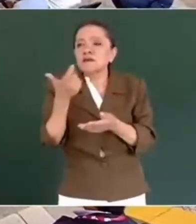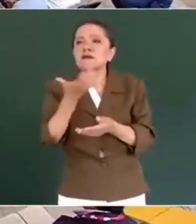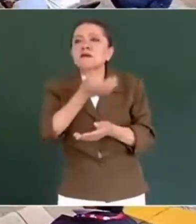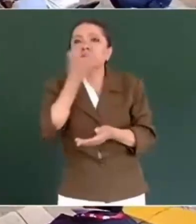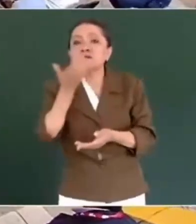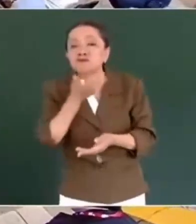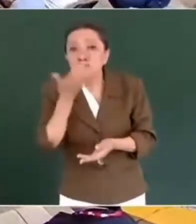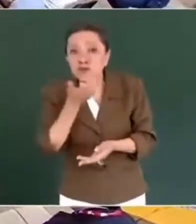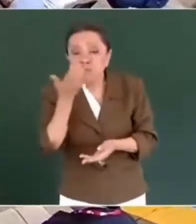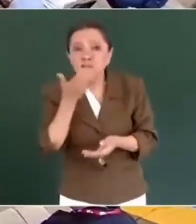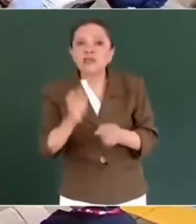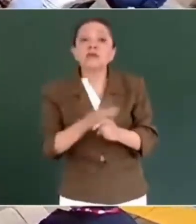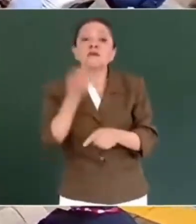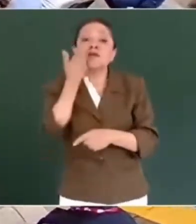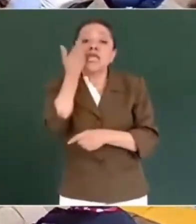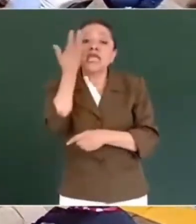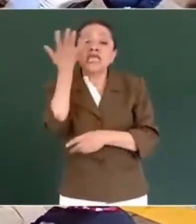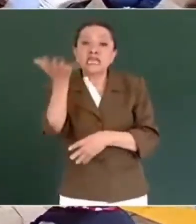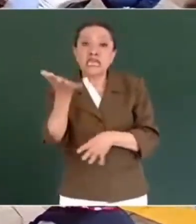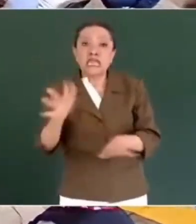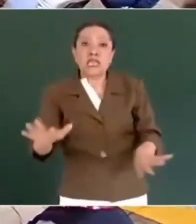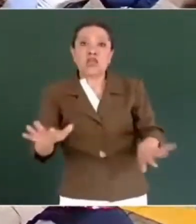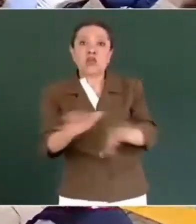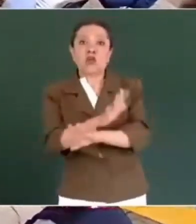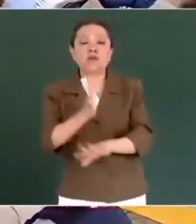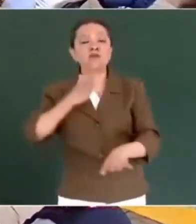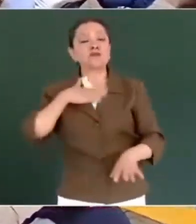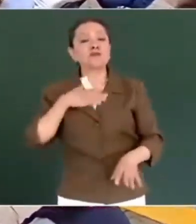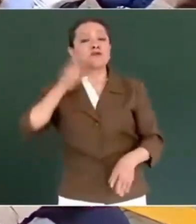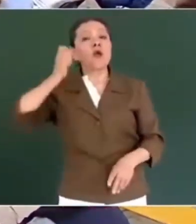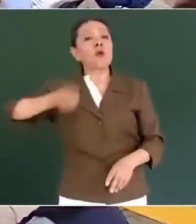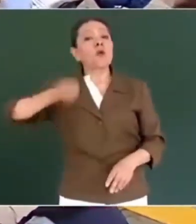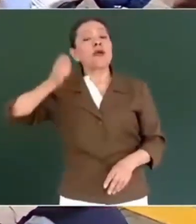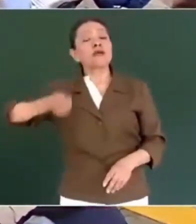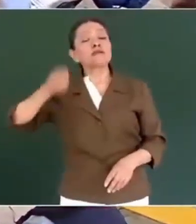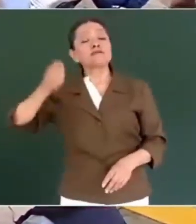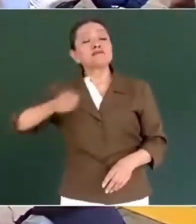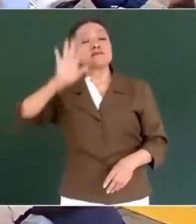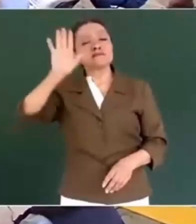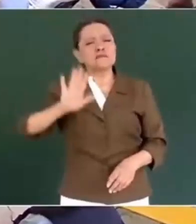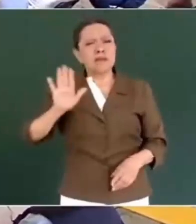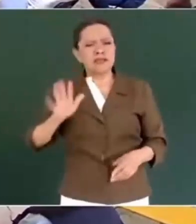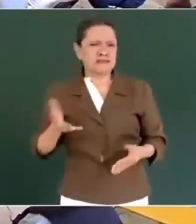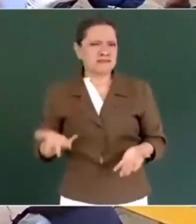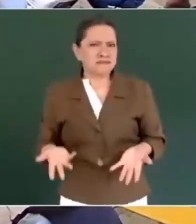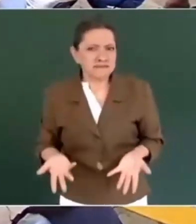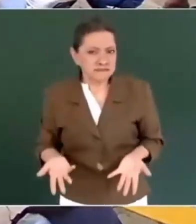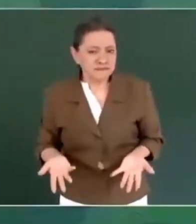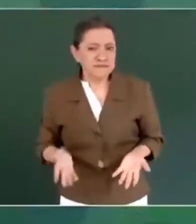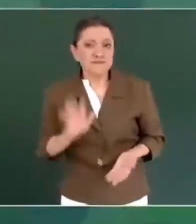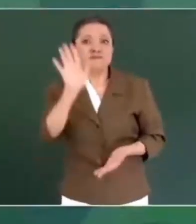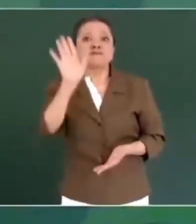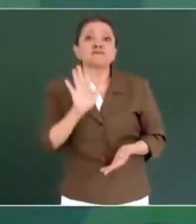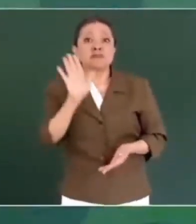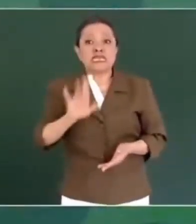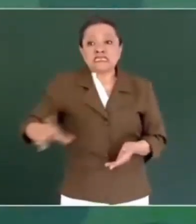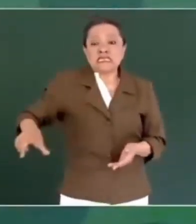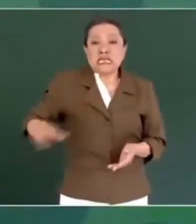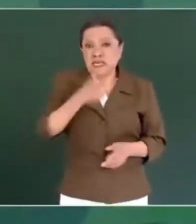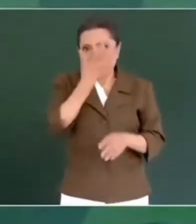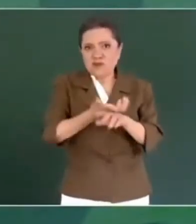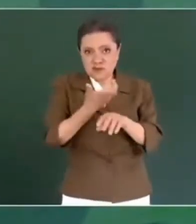convertirse en jueces, en creerse que son el gobierno del mundo.